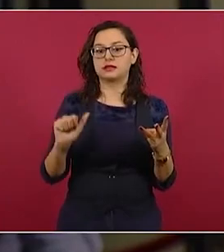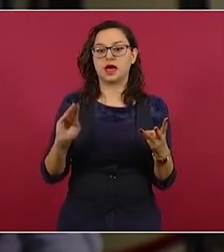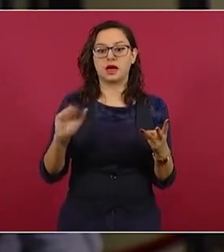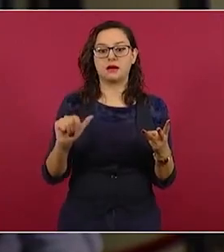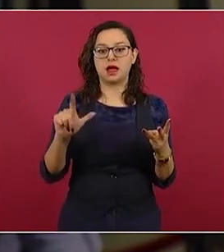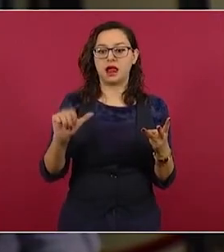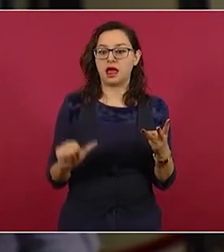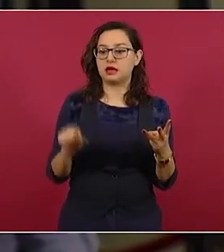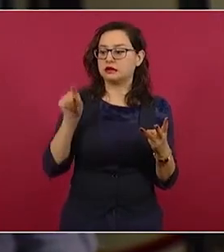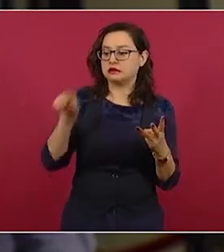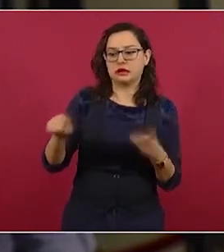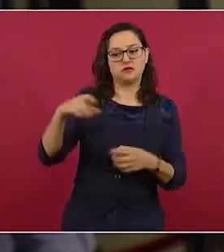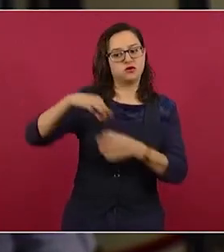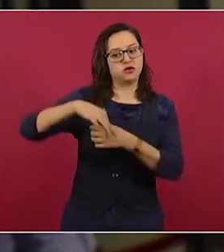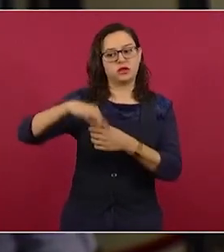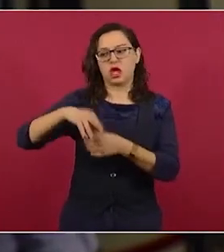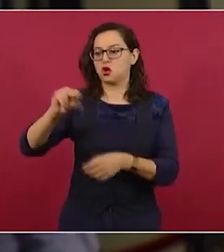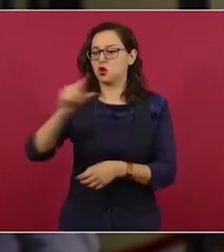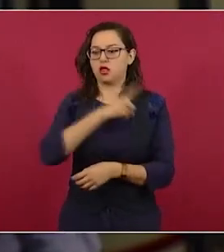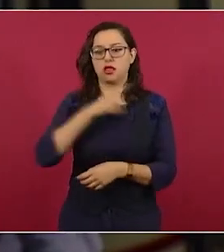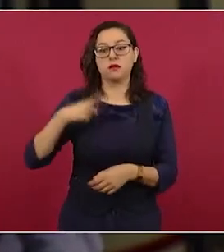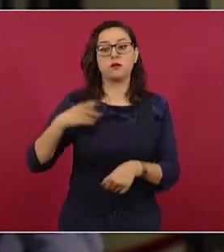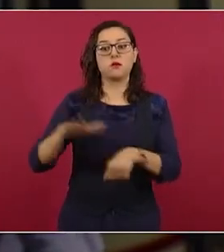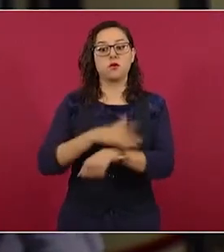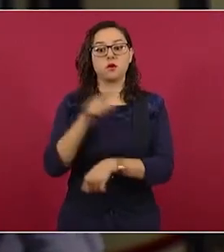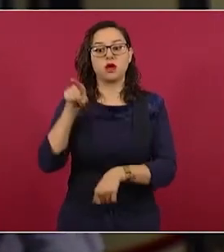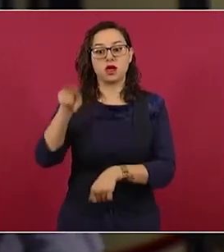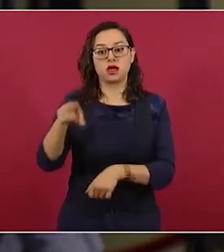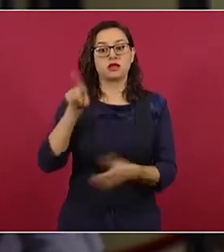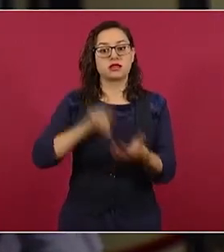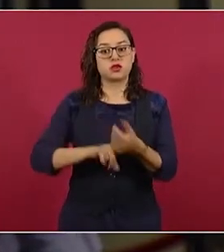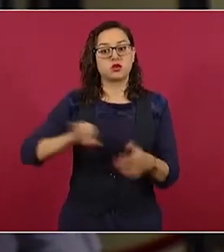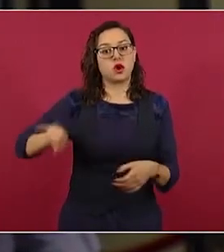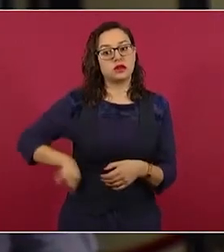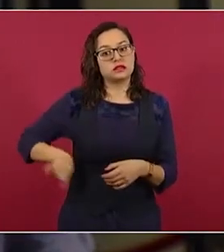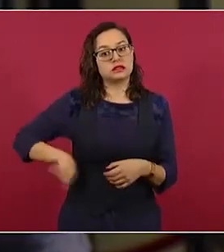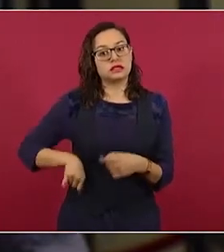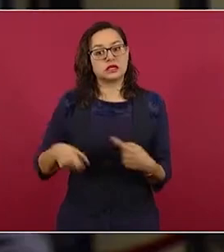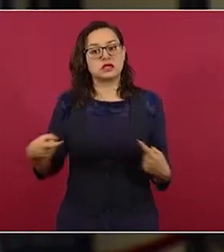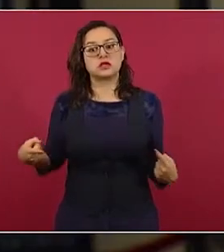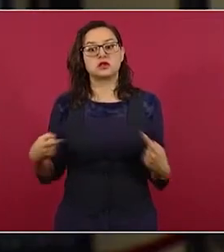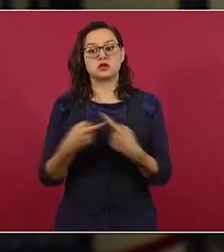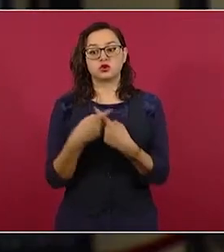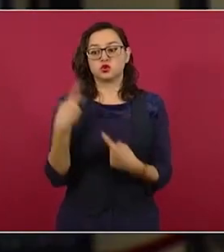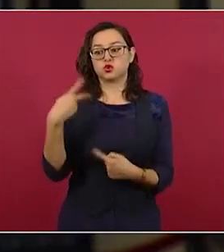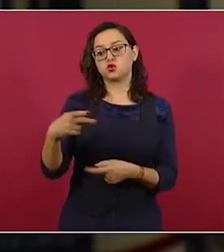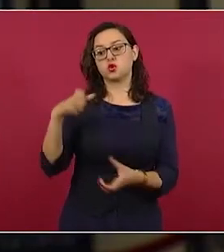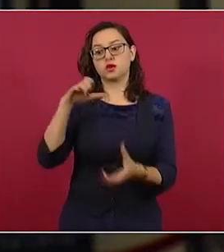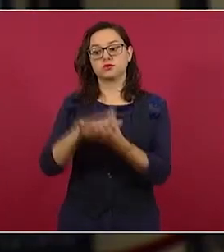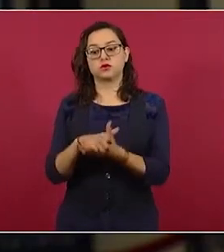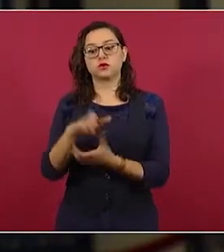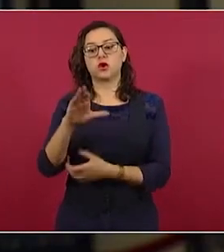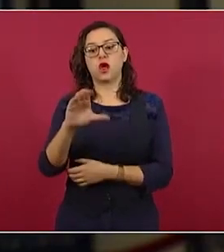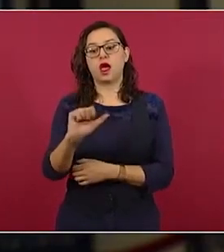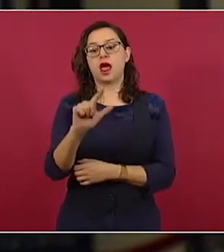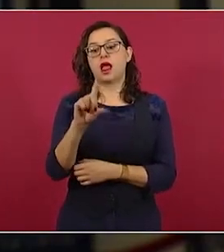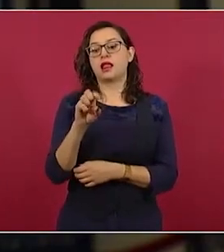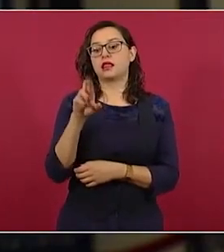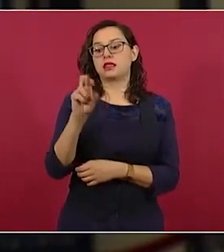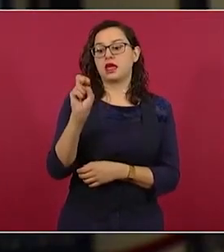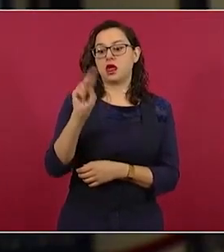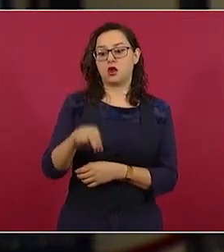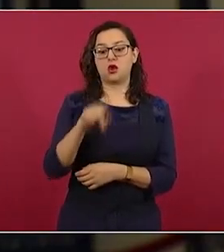exhortó a que se excusara de votar debido a un conflicto de interés que estaría presentando por su cónyuge, el señor Felipe Calderón, ya que